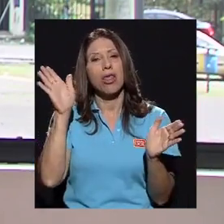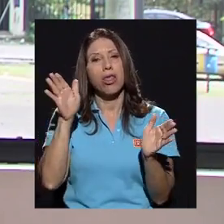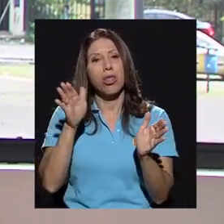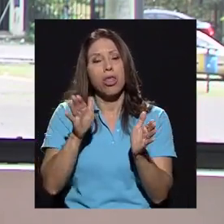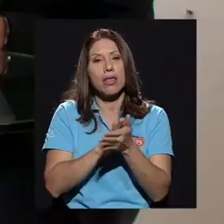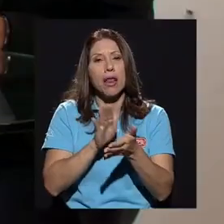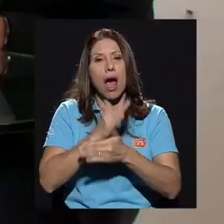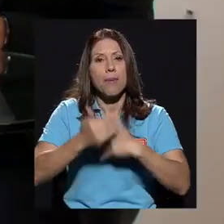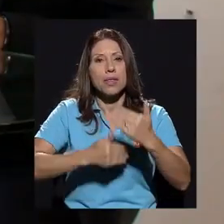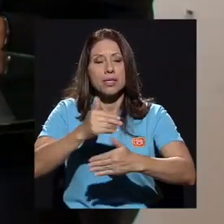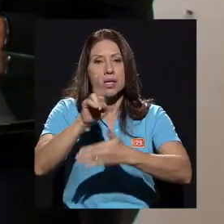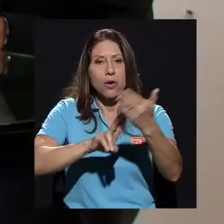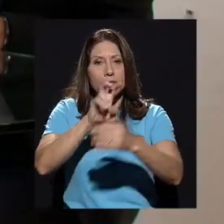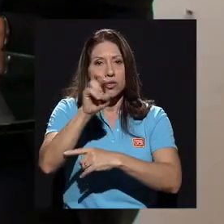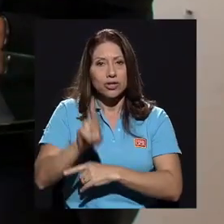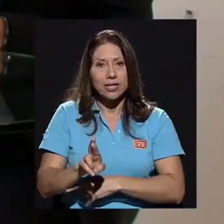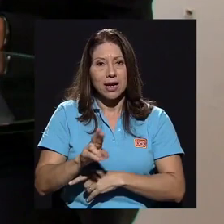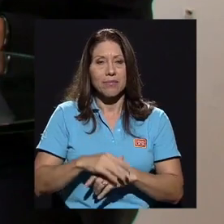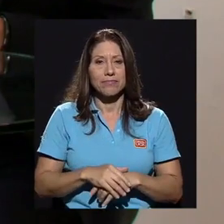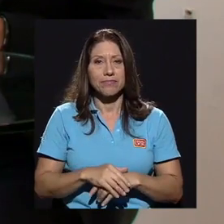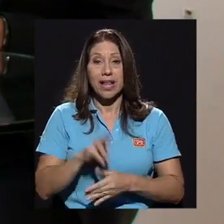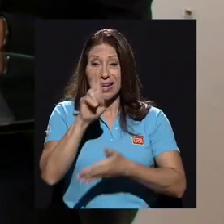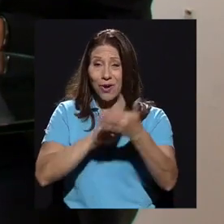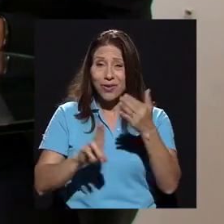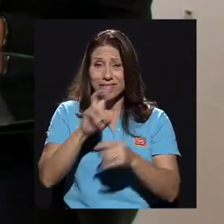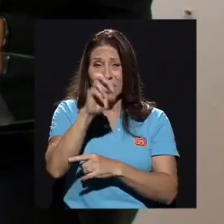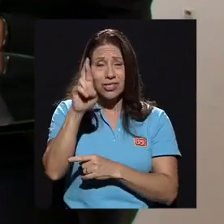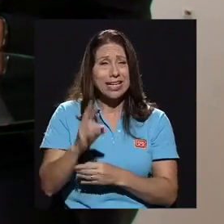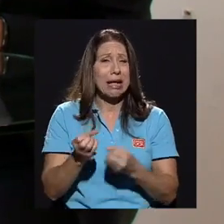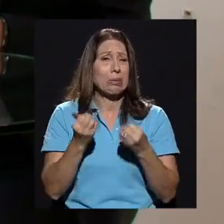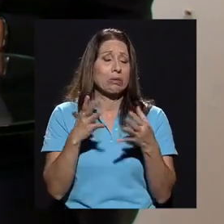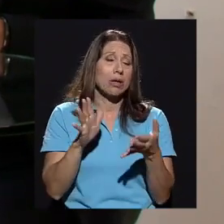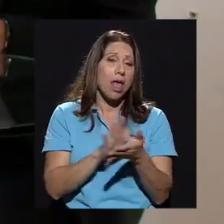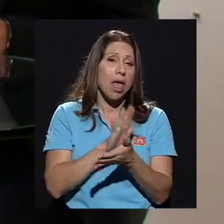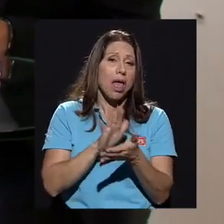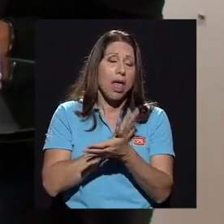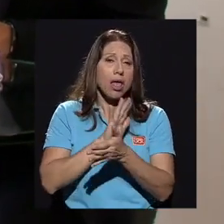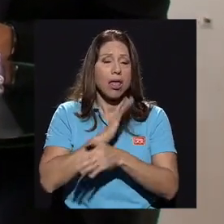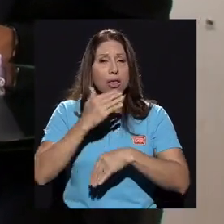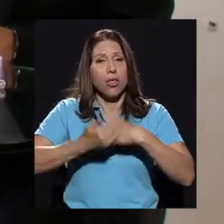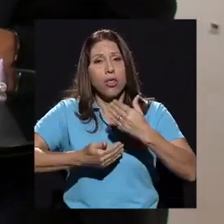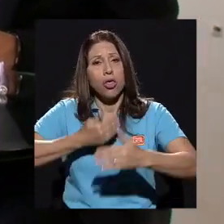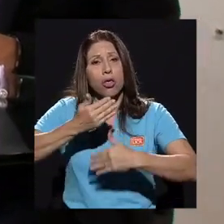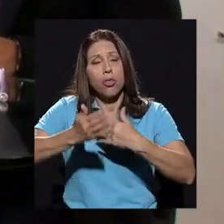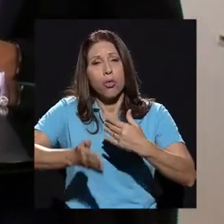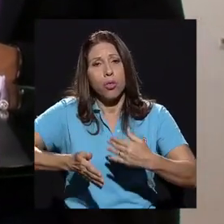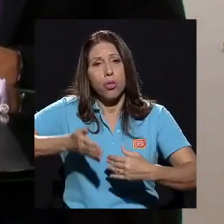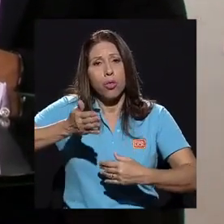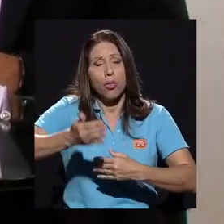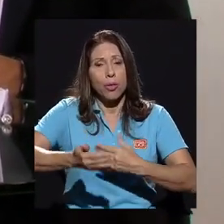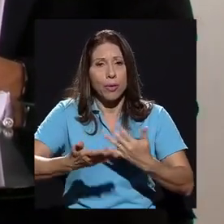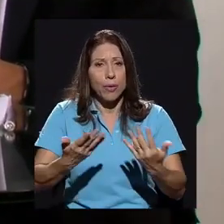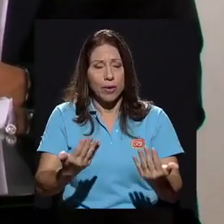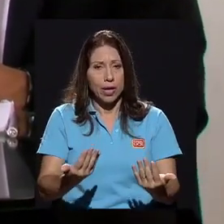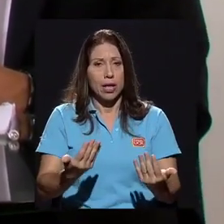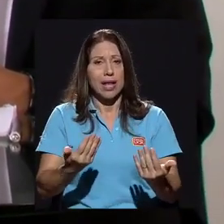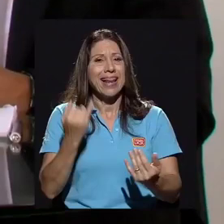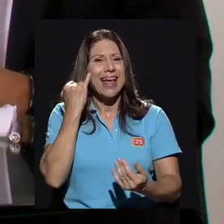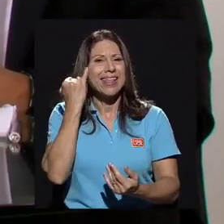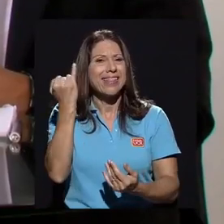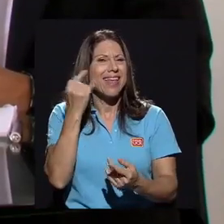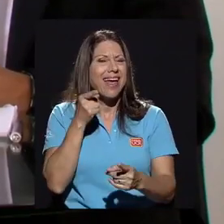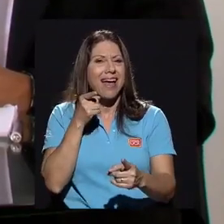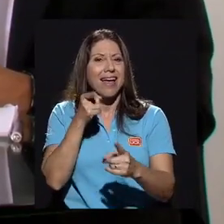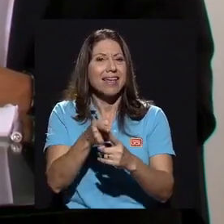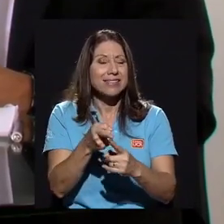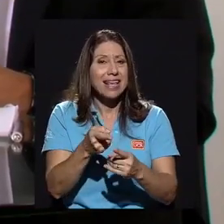Universidad de Costa Rica. La Universidad de Costa Rica es muy burocrática en sus procesos. La idea es tratar de que